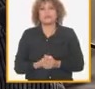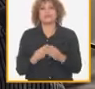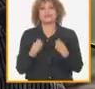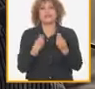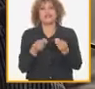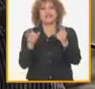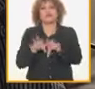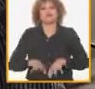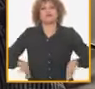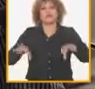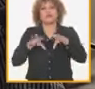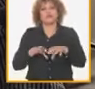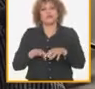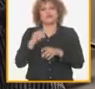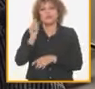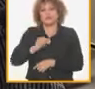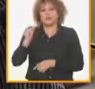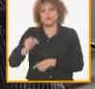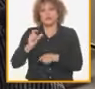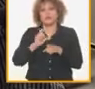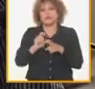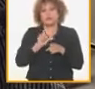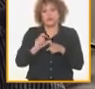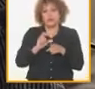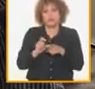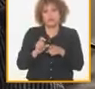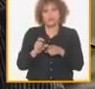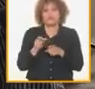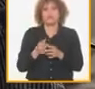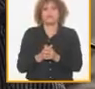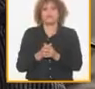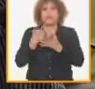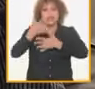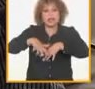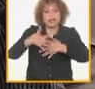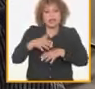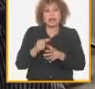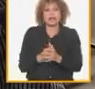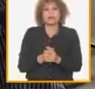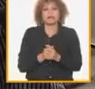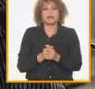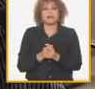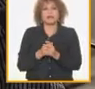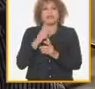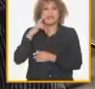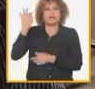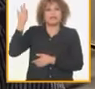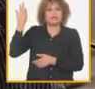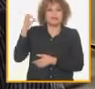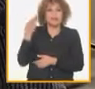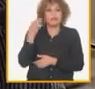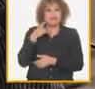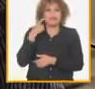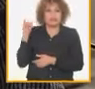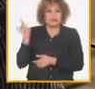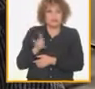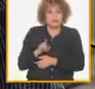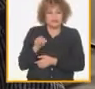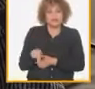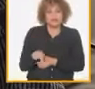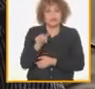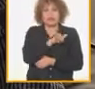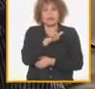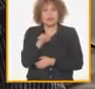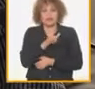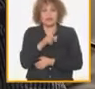electrificadas hoy hay que ver cómo mejoramos las condiciones de los viales en el campo hoy que es muy difícil acceder al campo hoy y la gente pasa trabajo